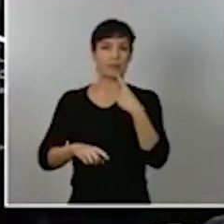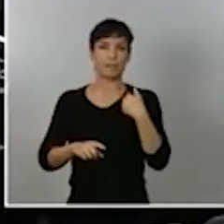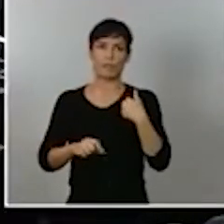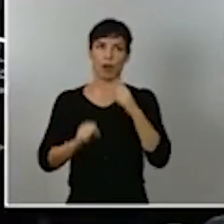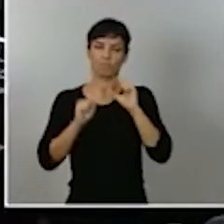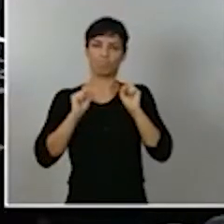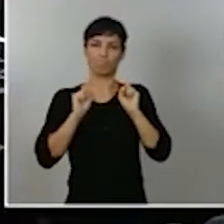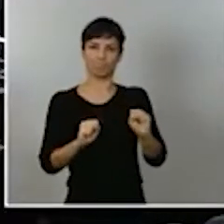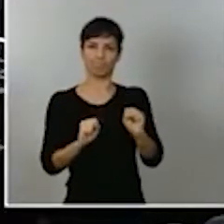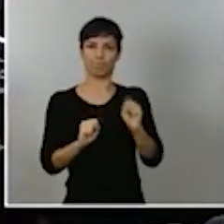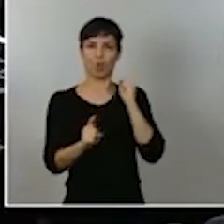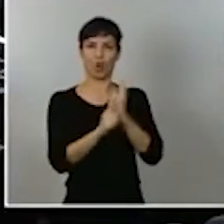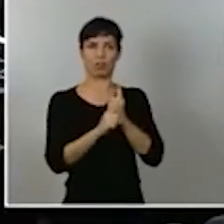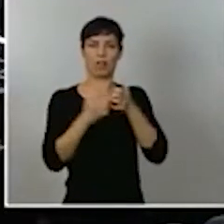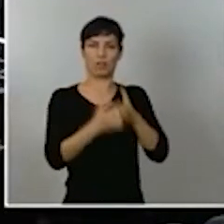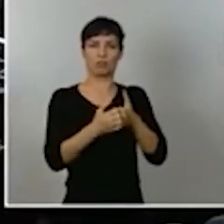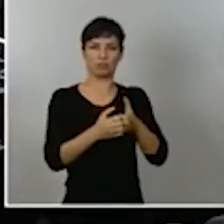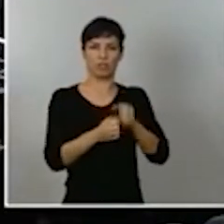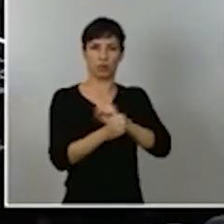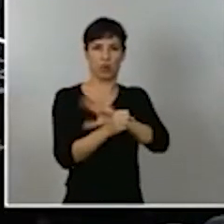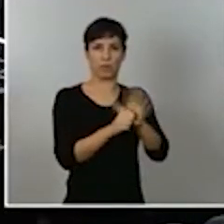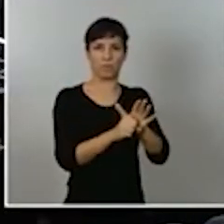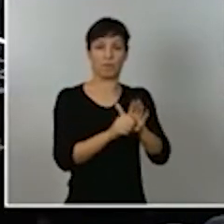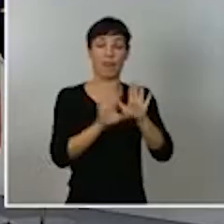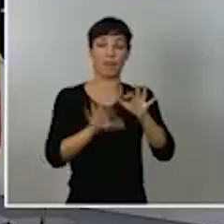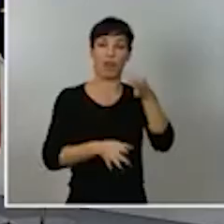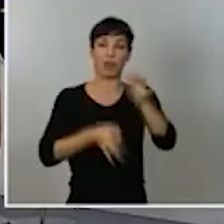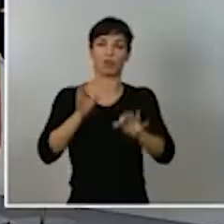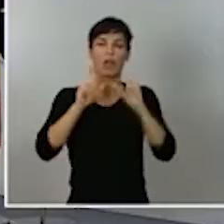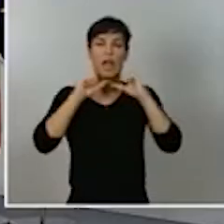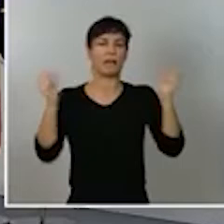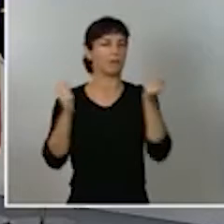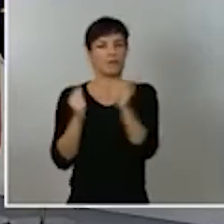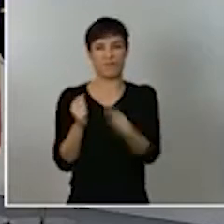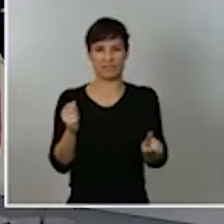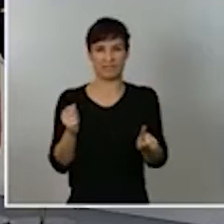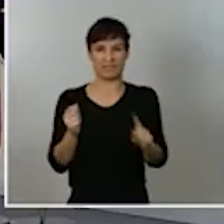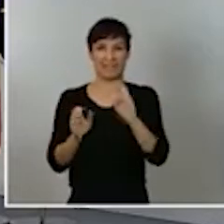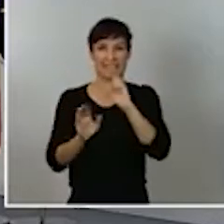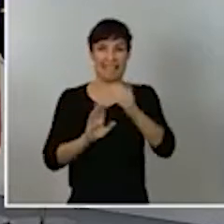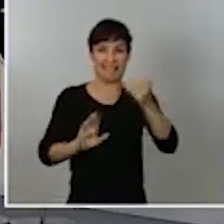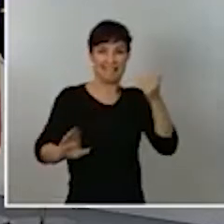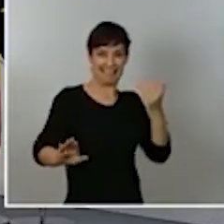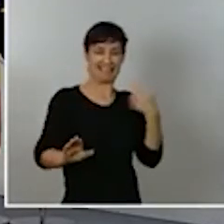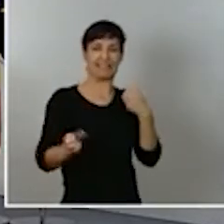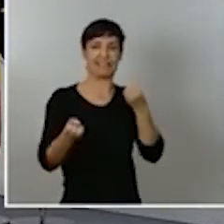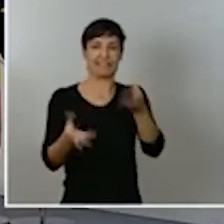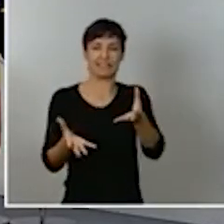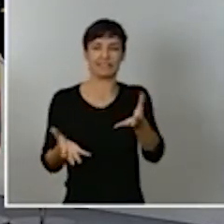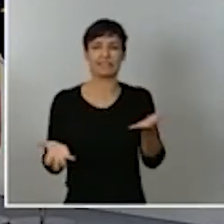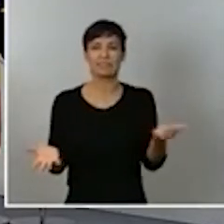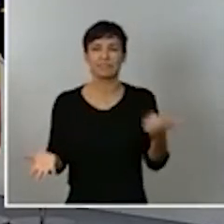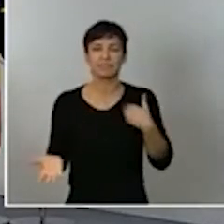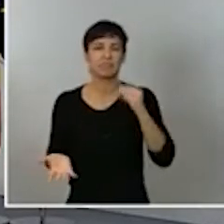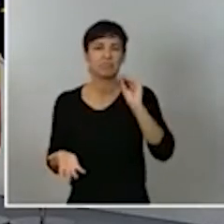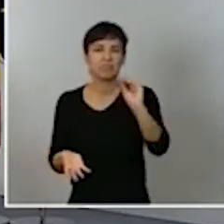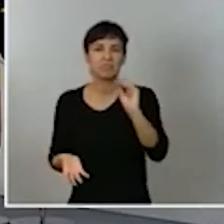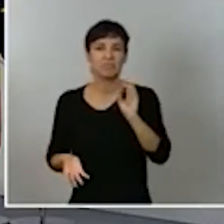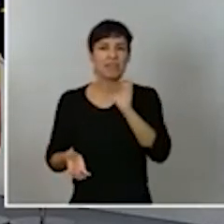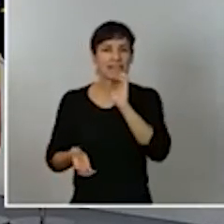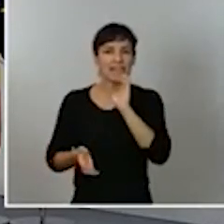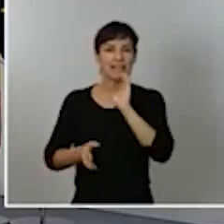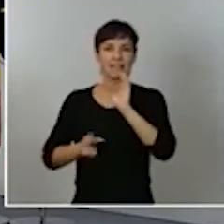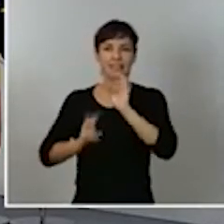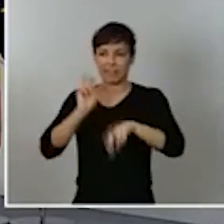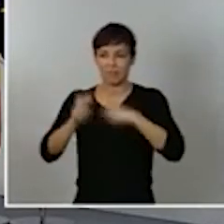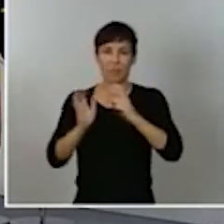otoño no fuera necesario recurrir al estado de alarma me gustaría preguntarle por qué el gobierno no ha cometido esas reformas legales